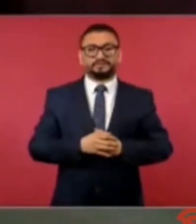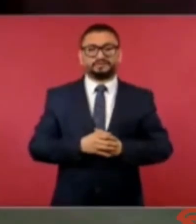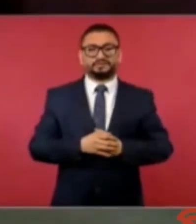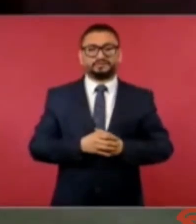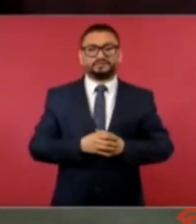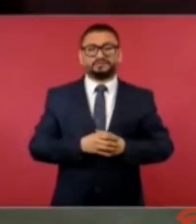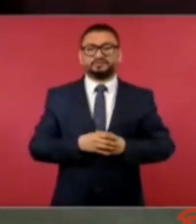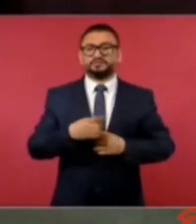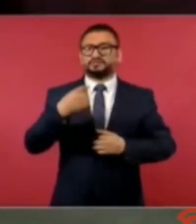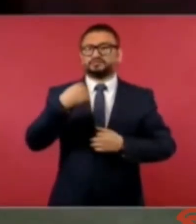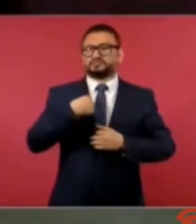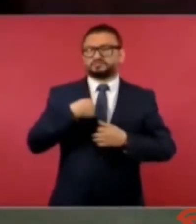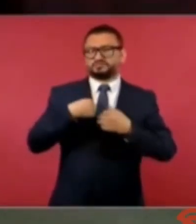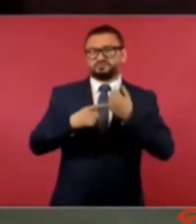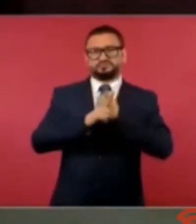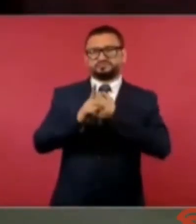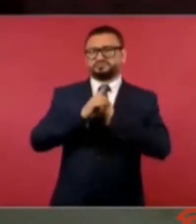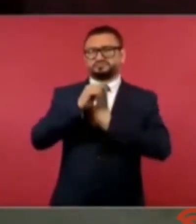problema